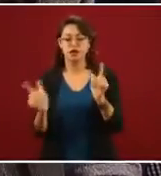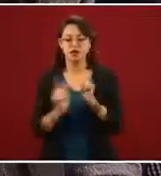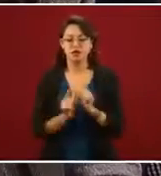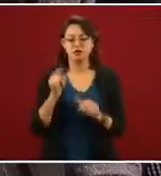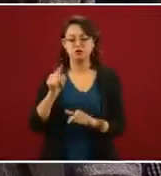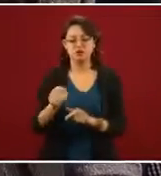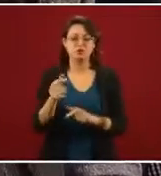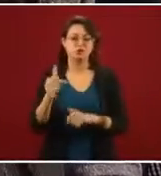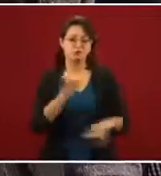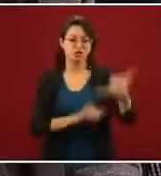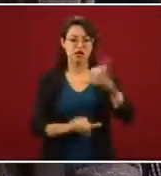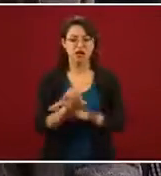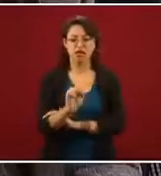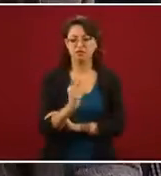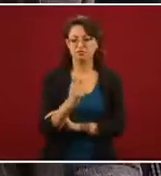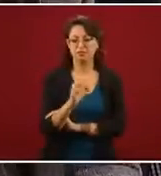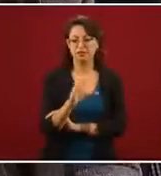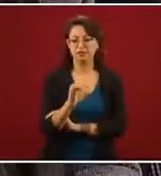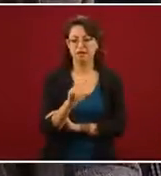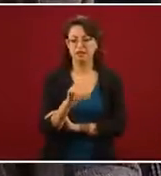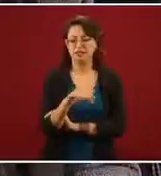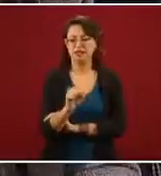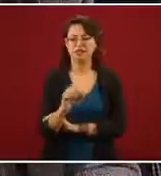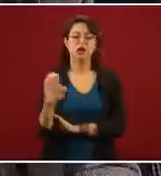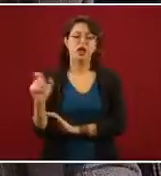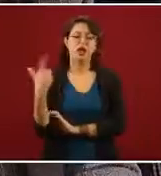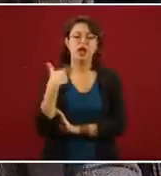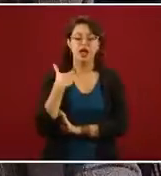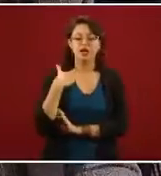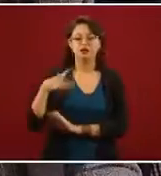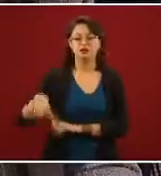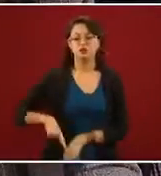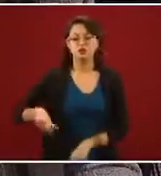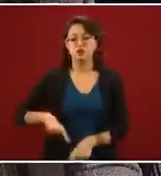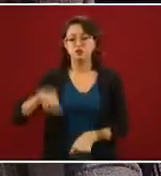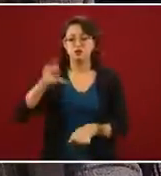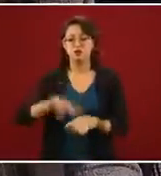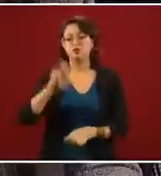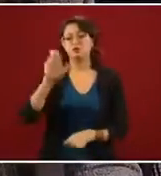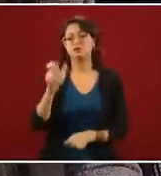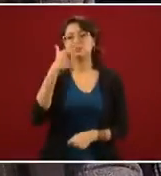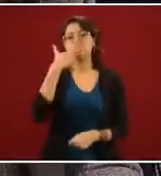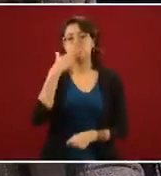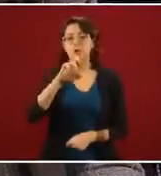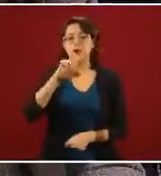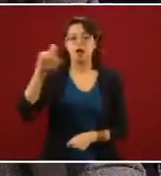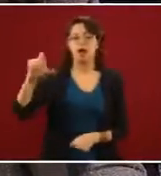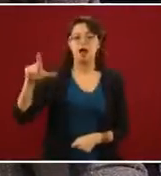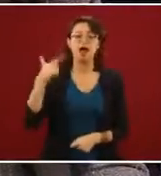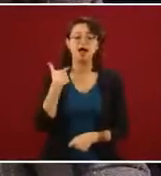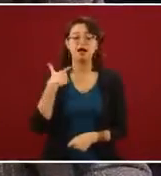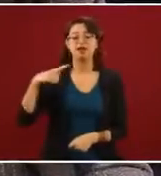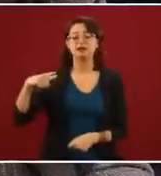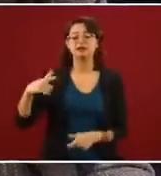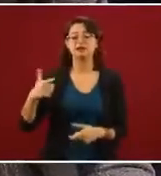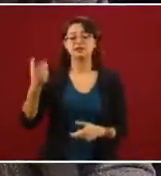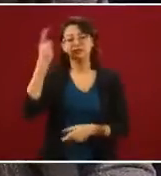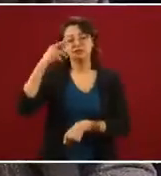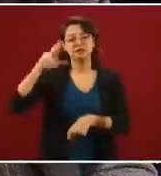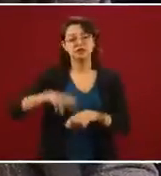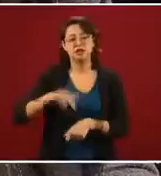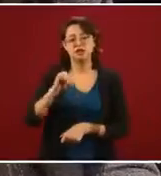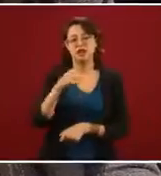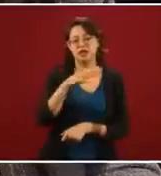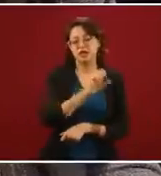Especializados, un exgobernador de Chihuahua, un exdirector del IMSS, ellos, y lo debe saber la Secretaría de Función Pública, son los que